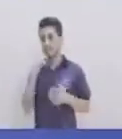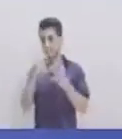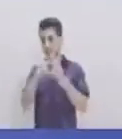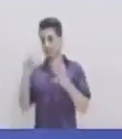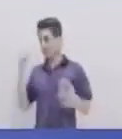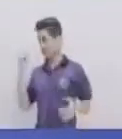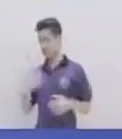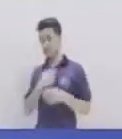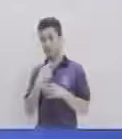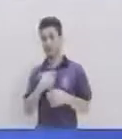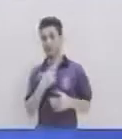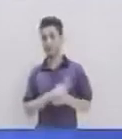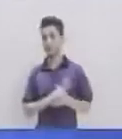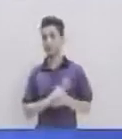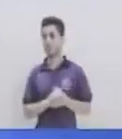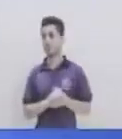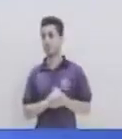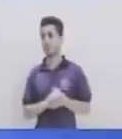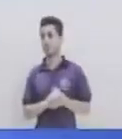vamos acá